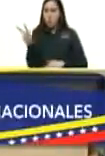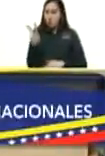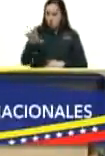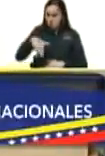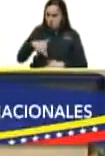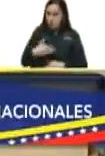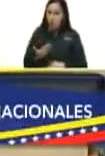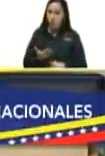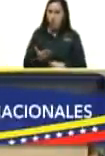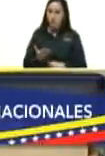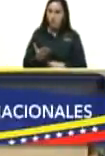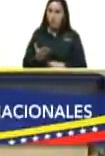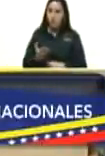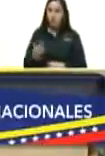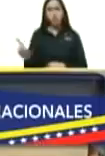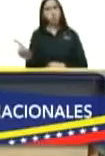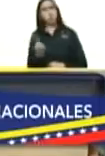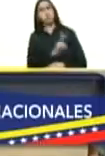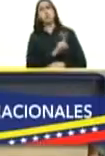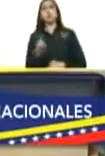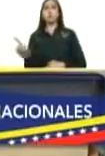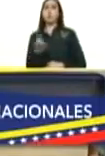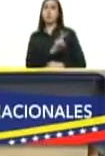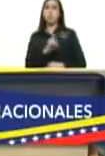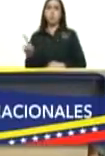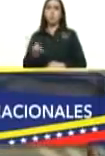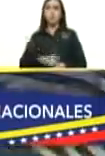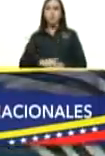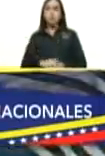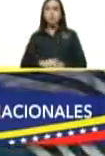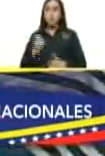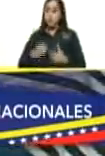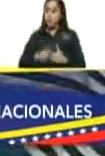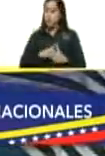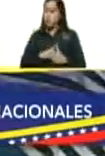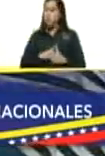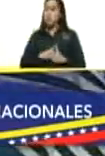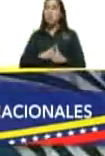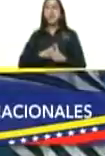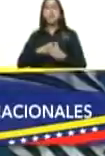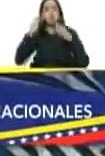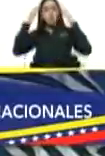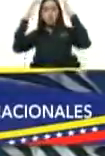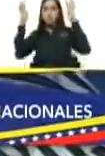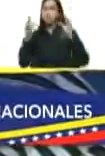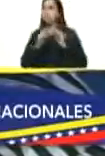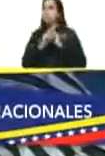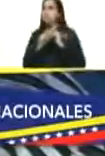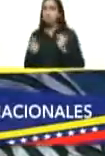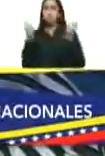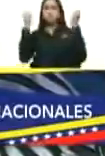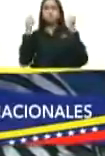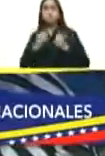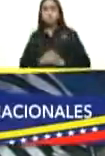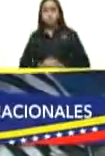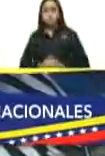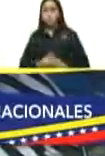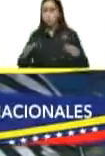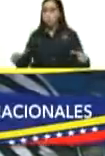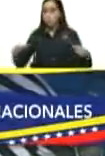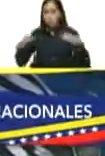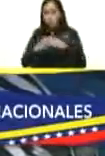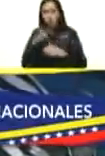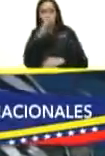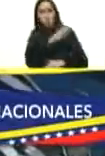no así que se bajan de esa nube comisión de la unión europea se